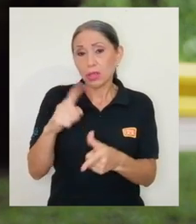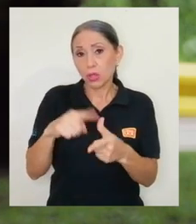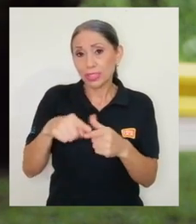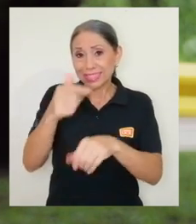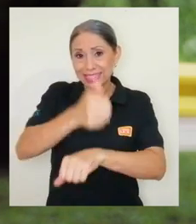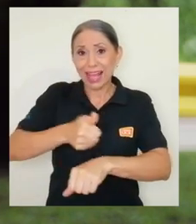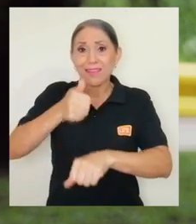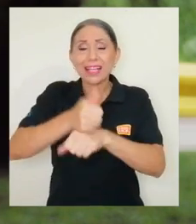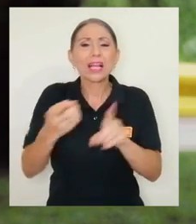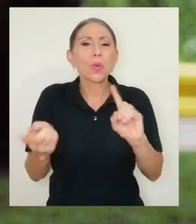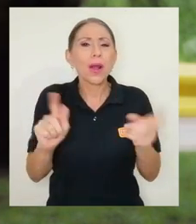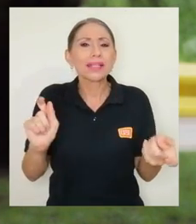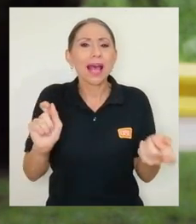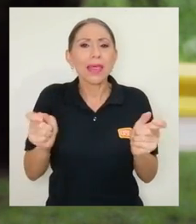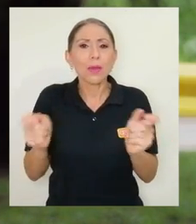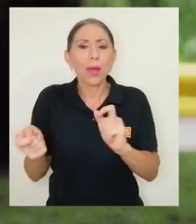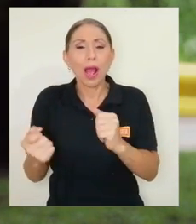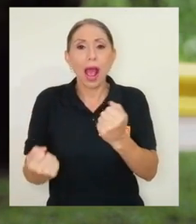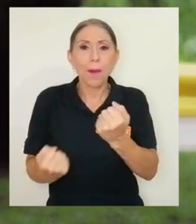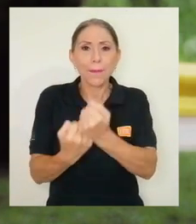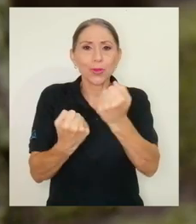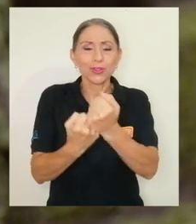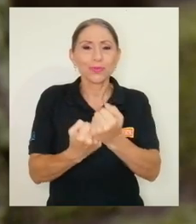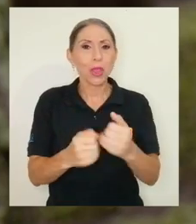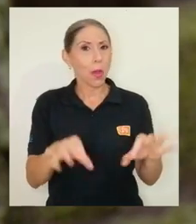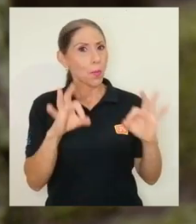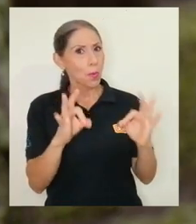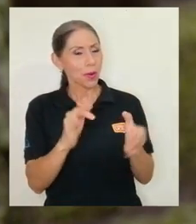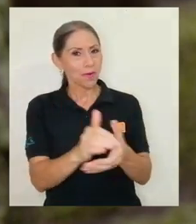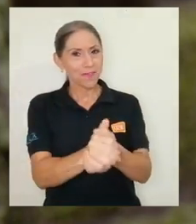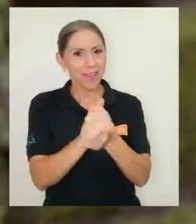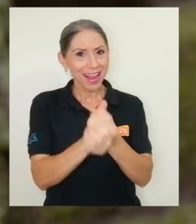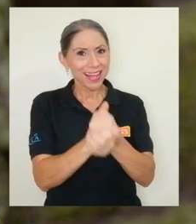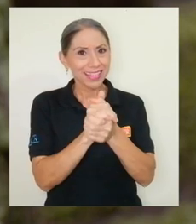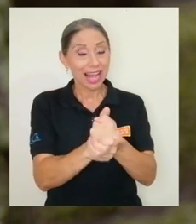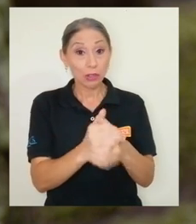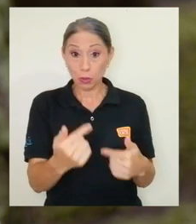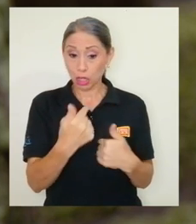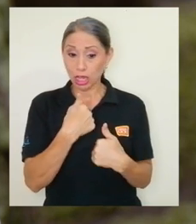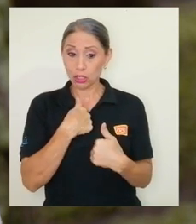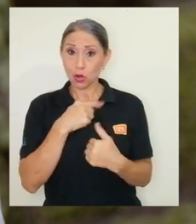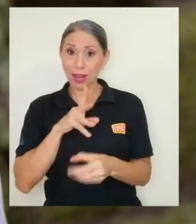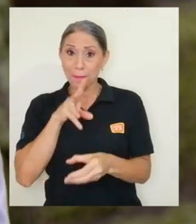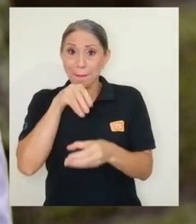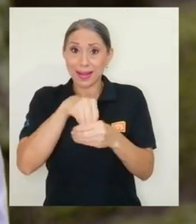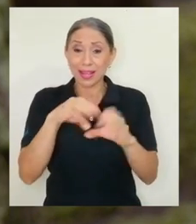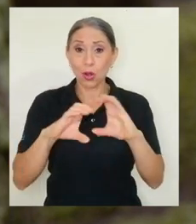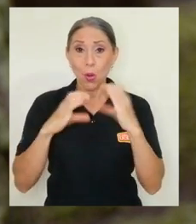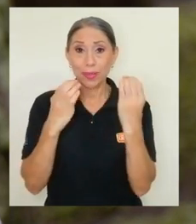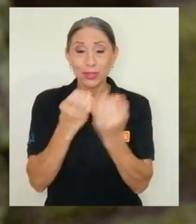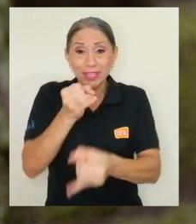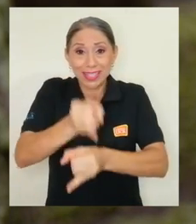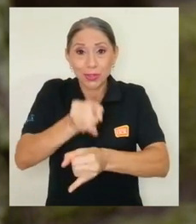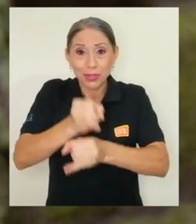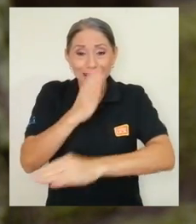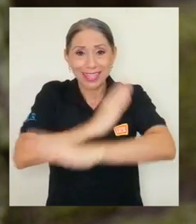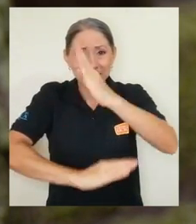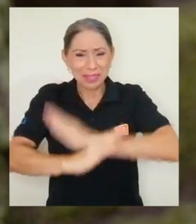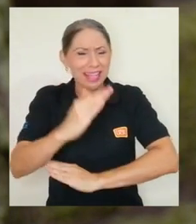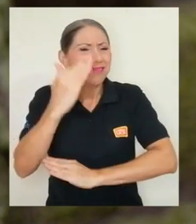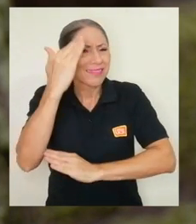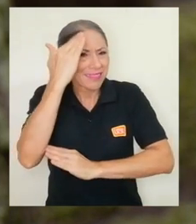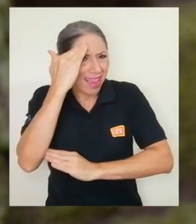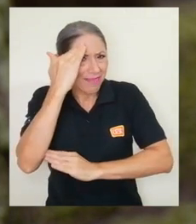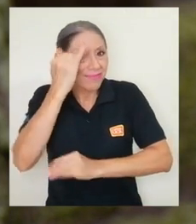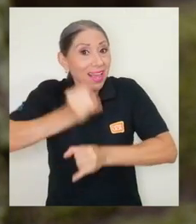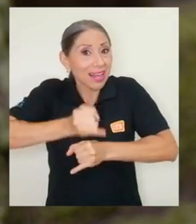definen las adecuaciones o los apoyos a brindar. Pues bueno, Laura, felicitarlos porque yo que pertenezco a la Comisión Institucional en Discapacidad, sé muy